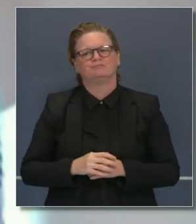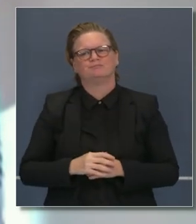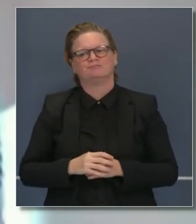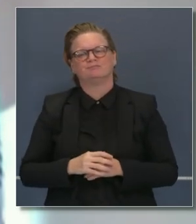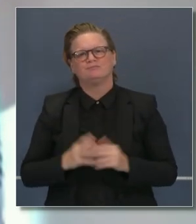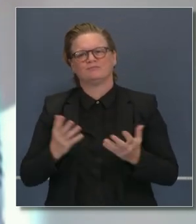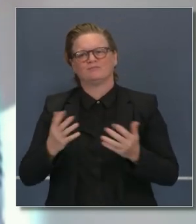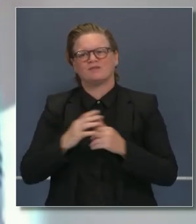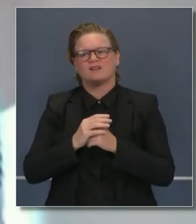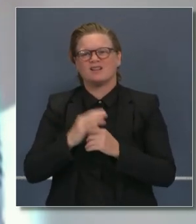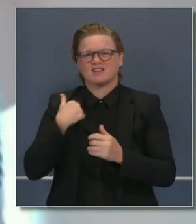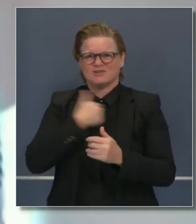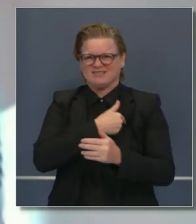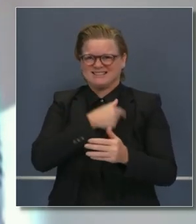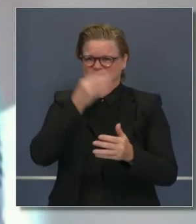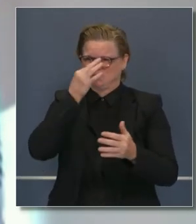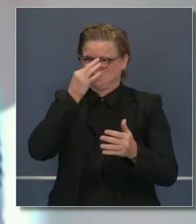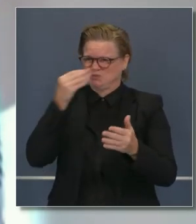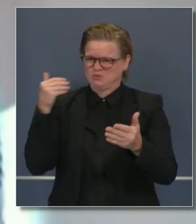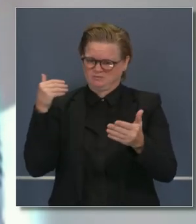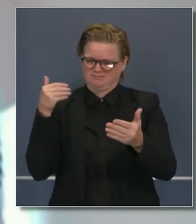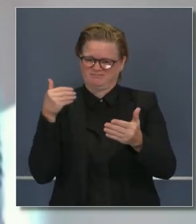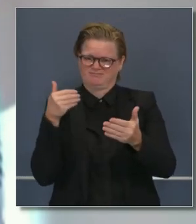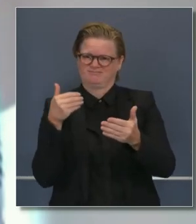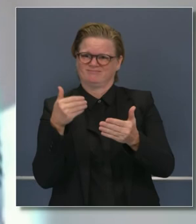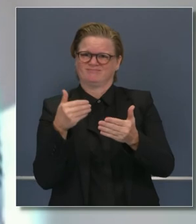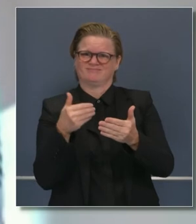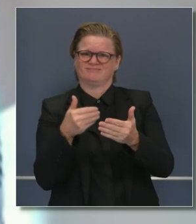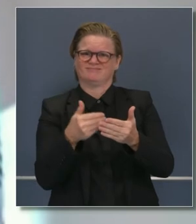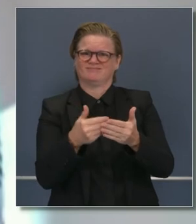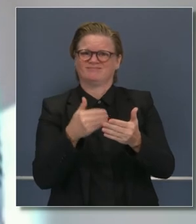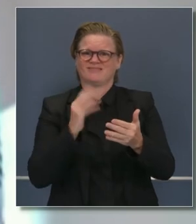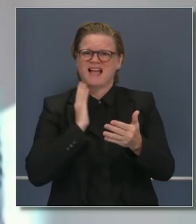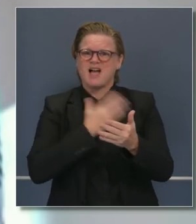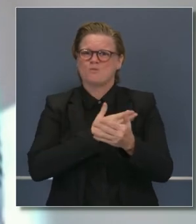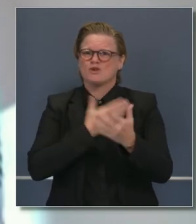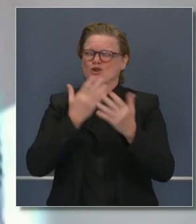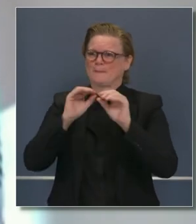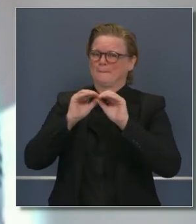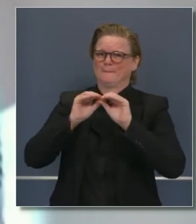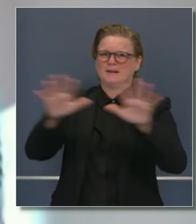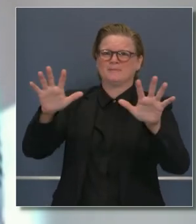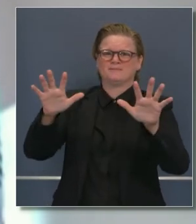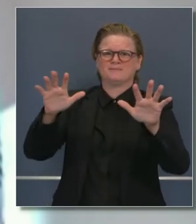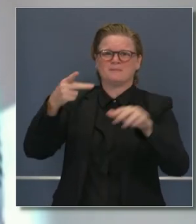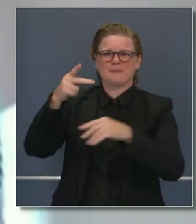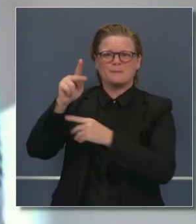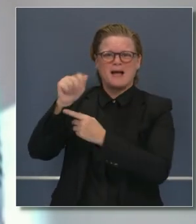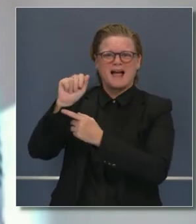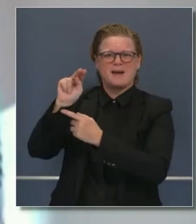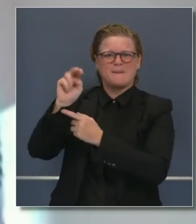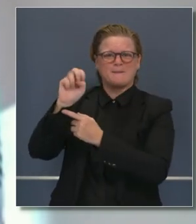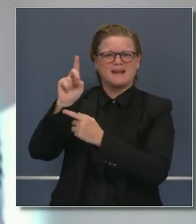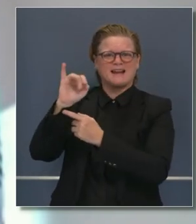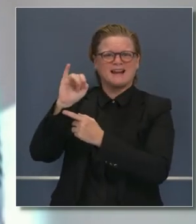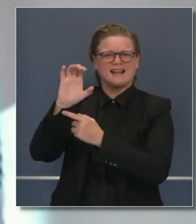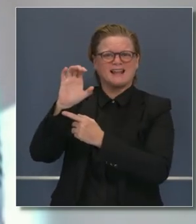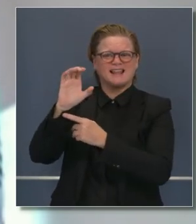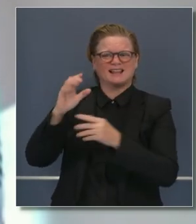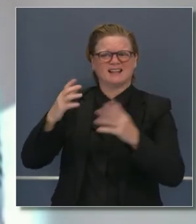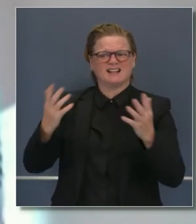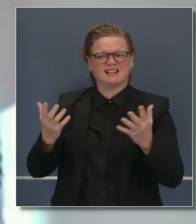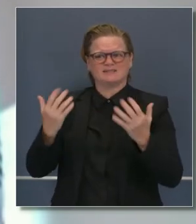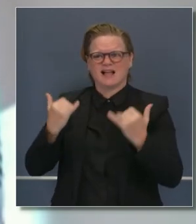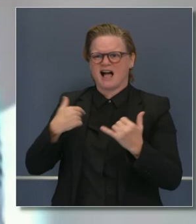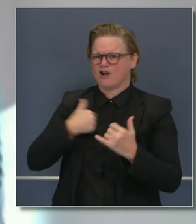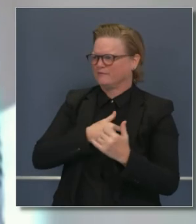No queremos ver esto por años y ni siquiera meses más, pero al seguir a esta